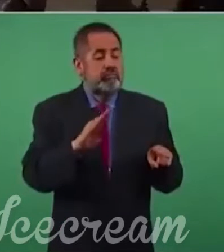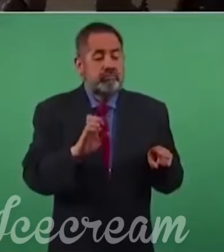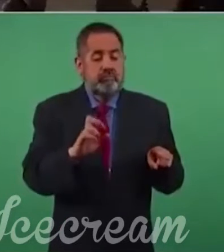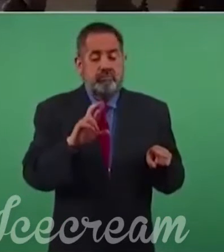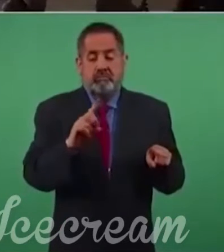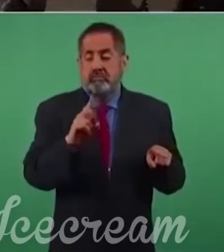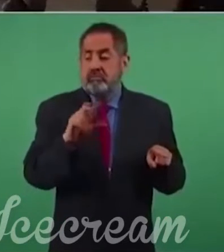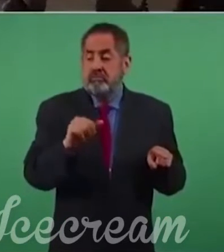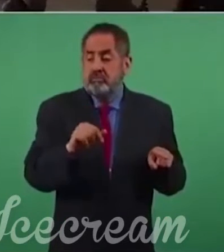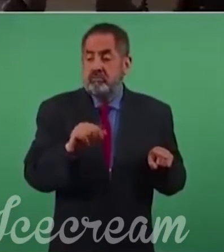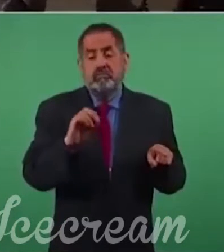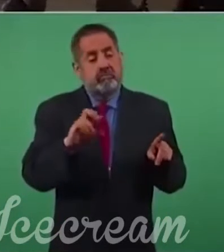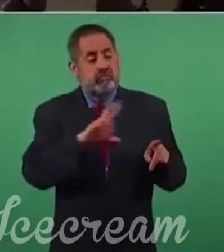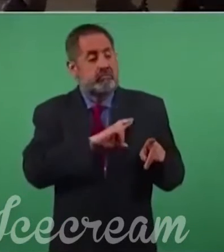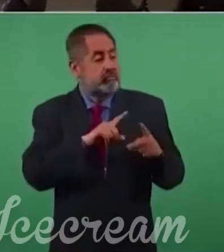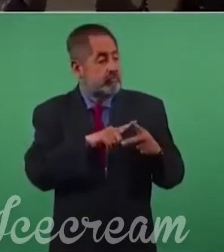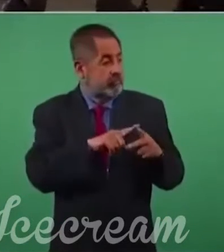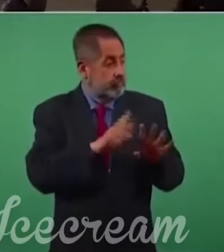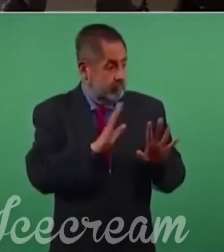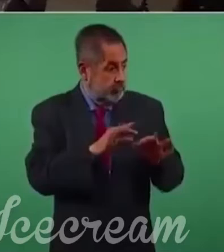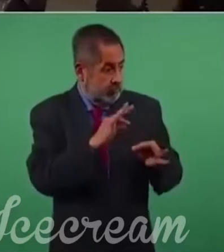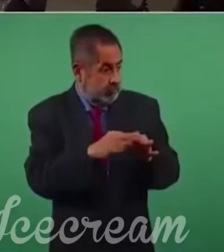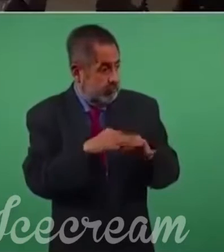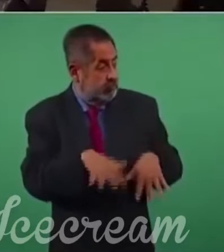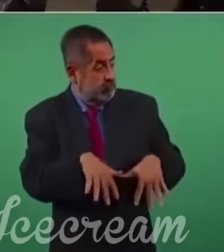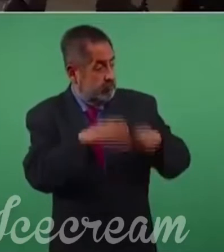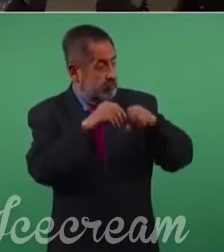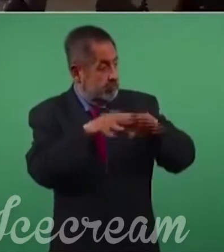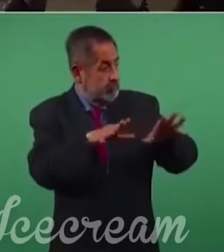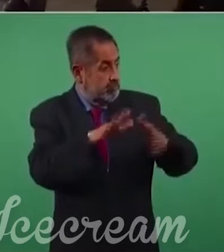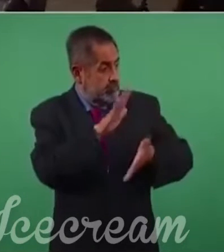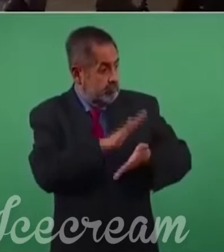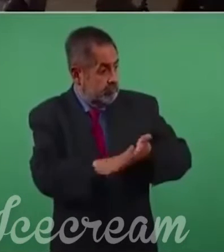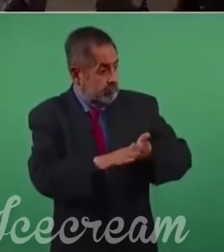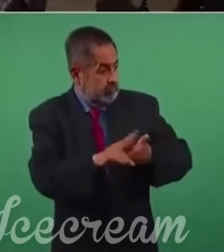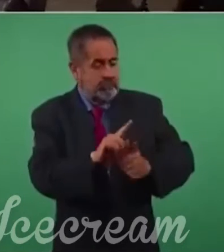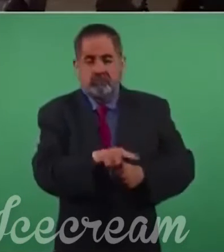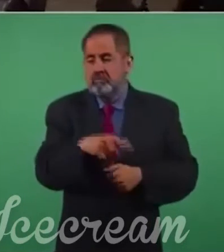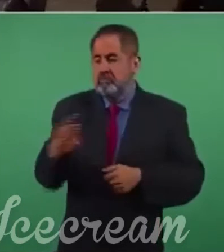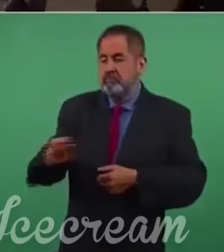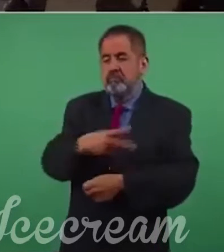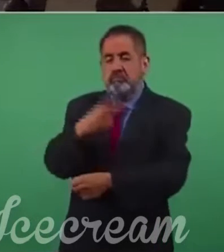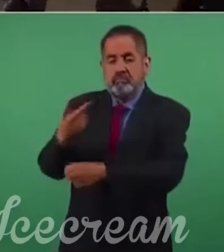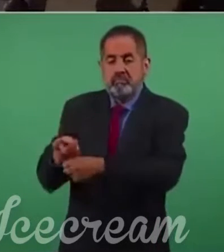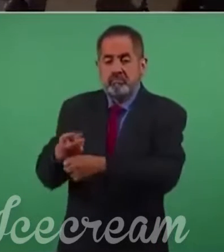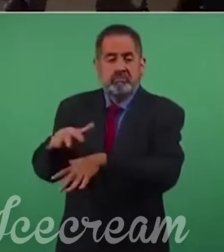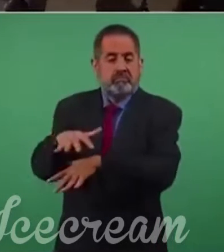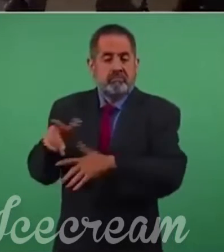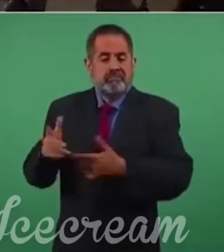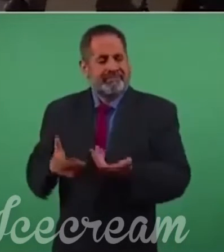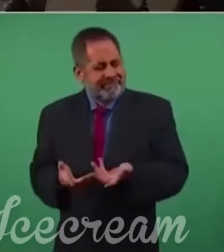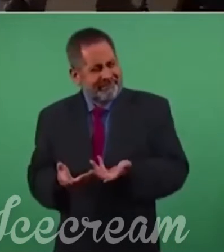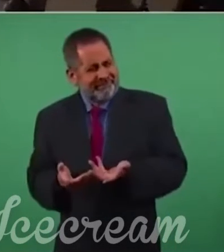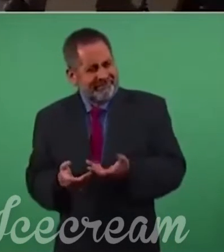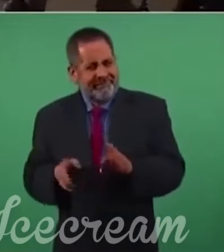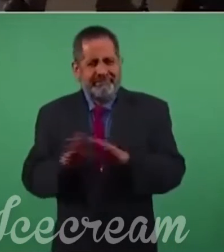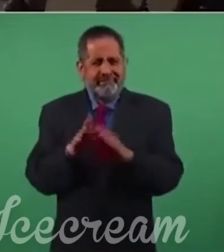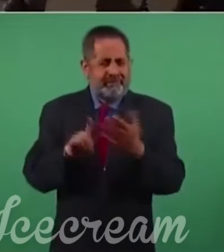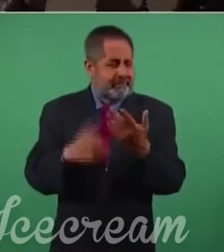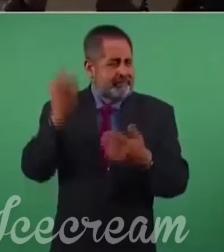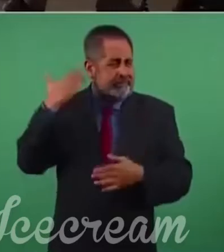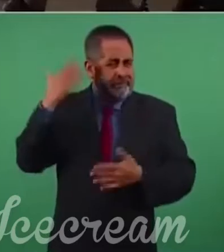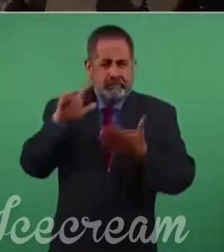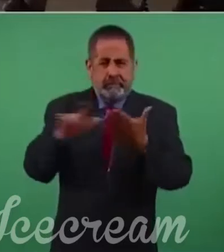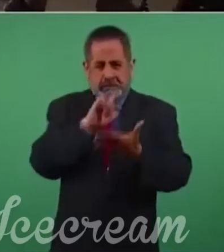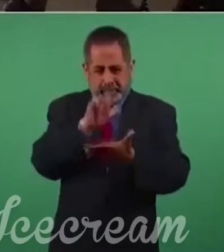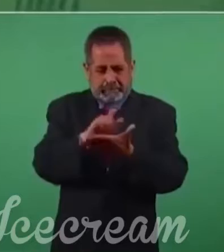porque hicieron las reformas para entregarles a ellos el mercado